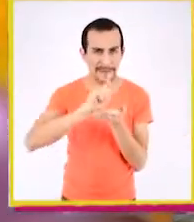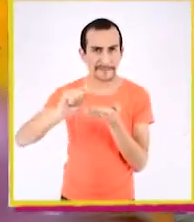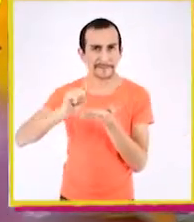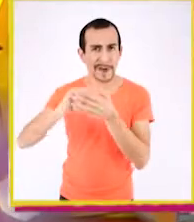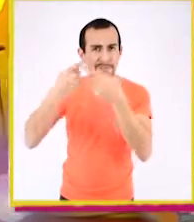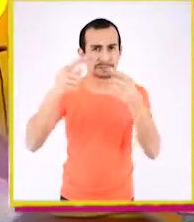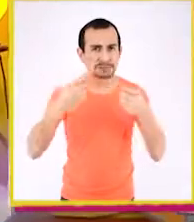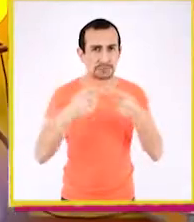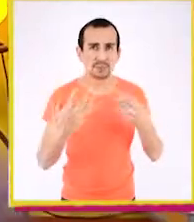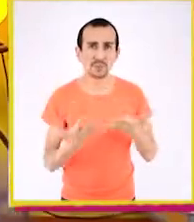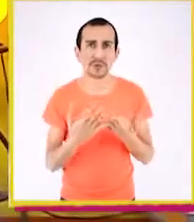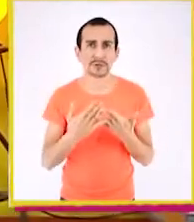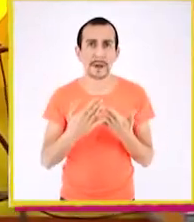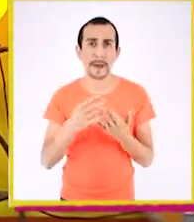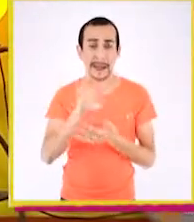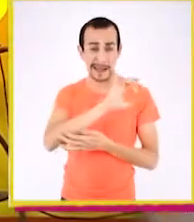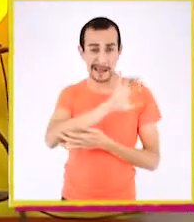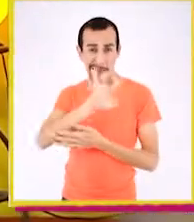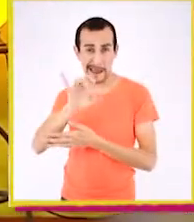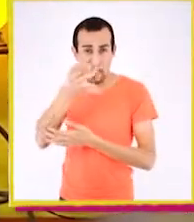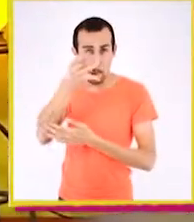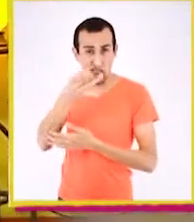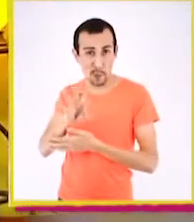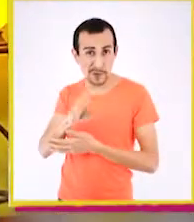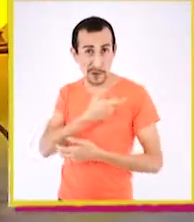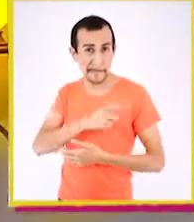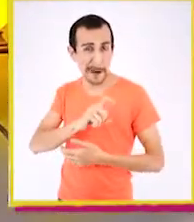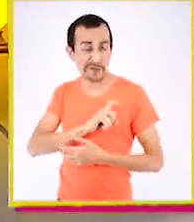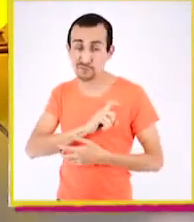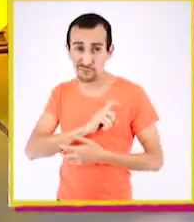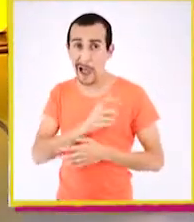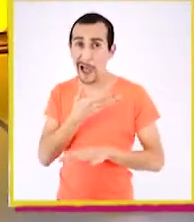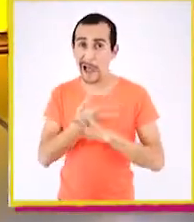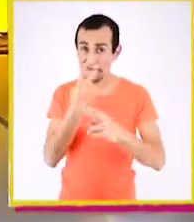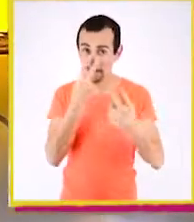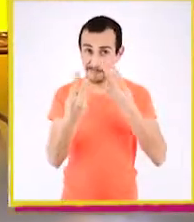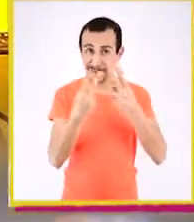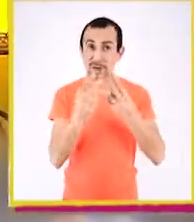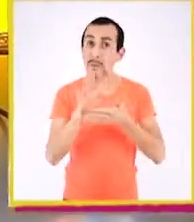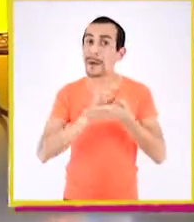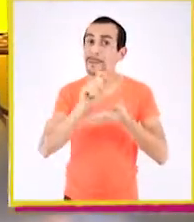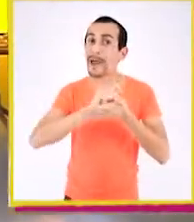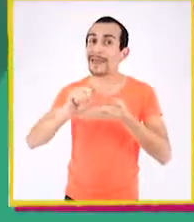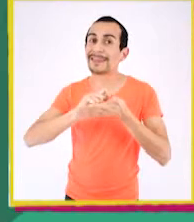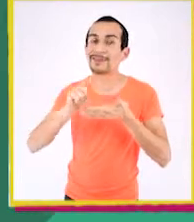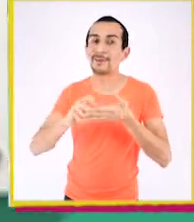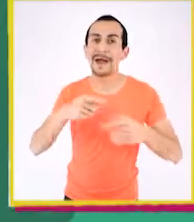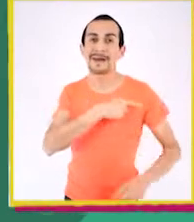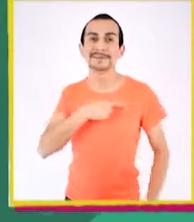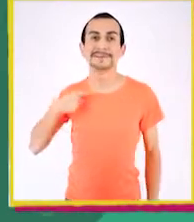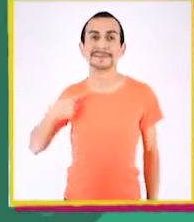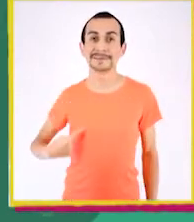escribir? Nuestro alfabeto no es el único. ¿Han visto alguna vez escritura china?